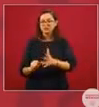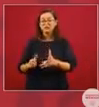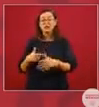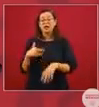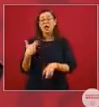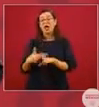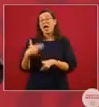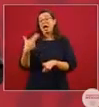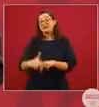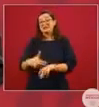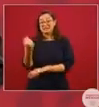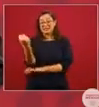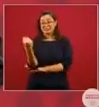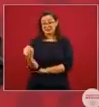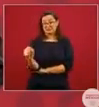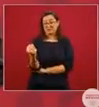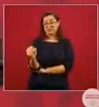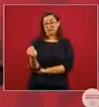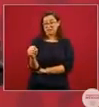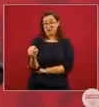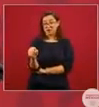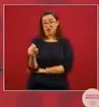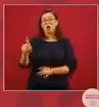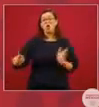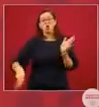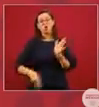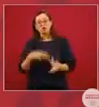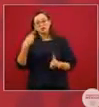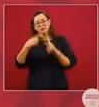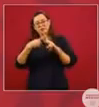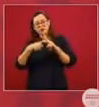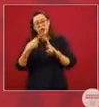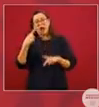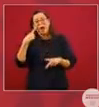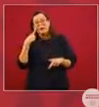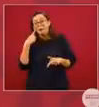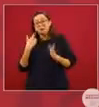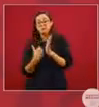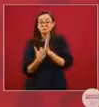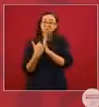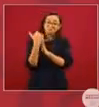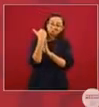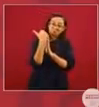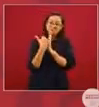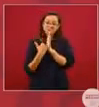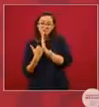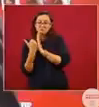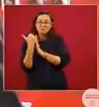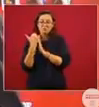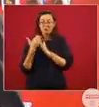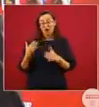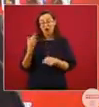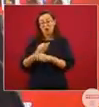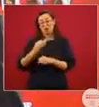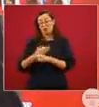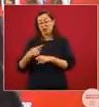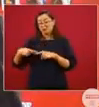septiembre, para conocer el resultado del